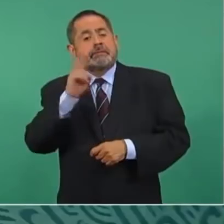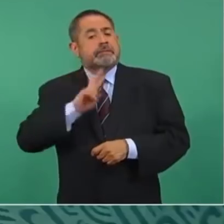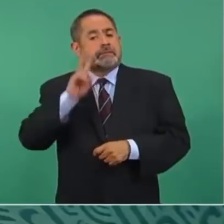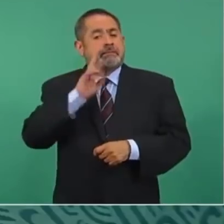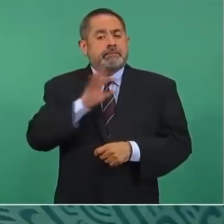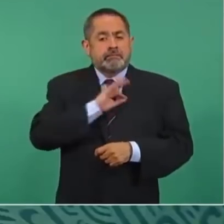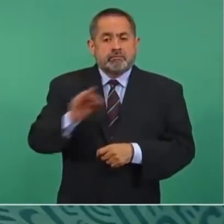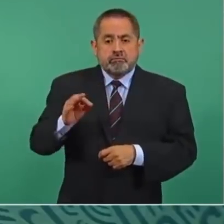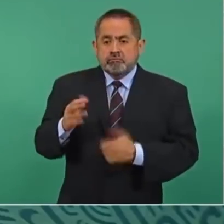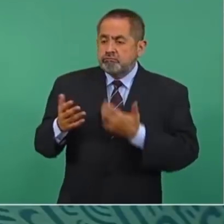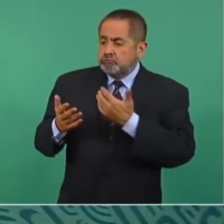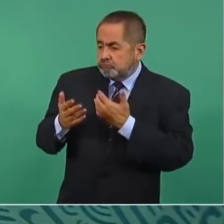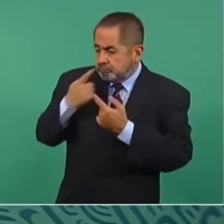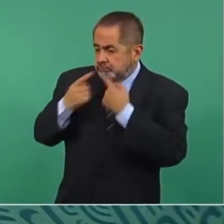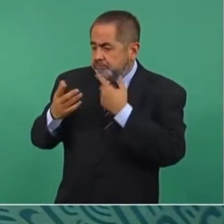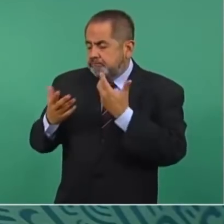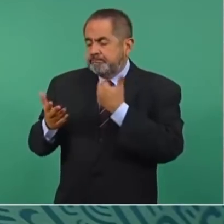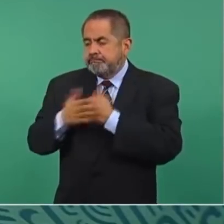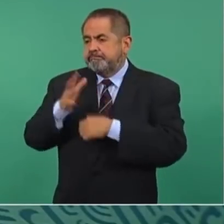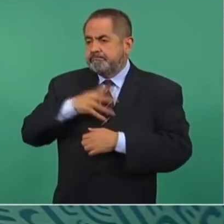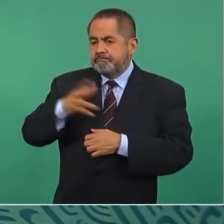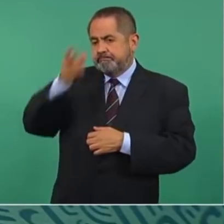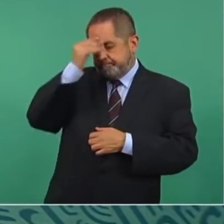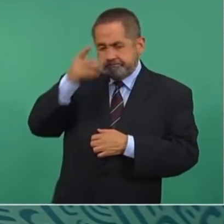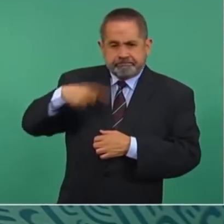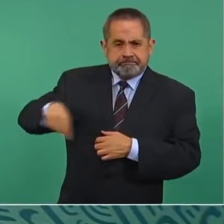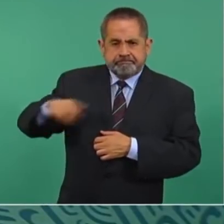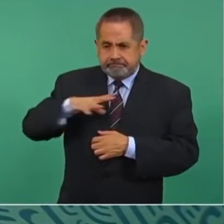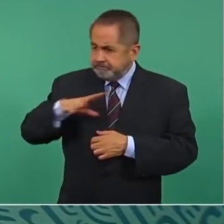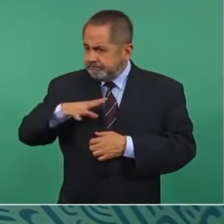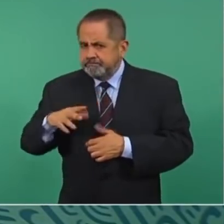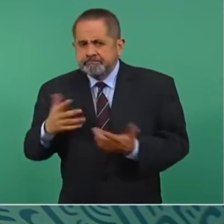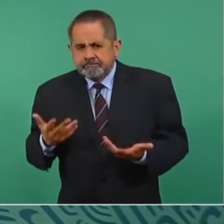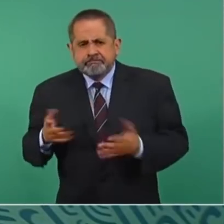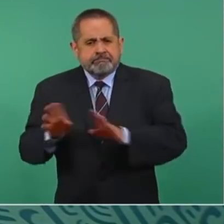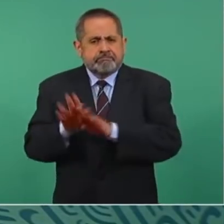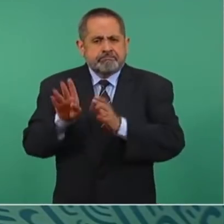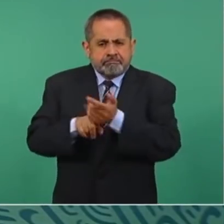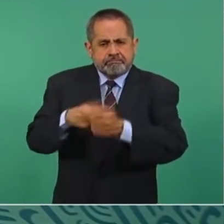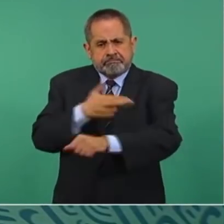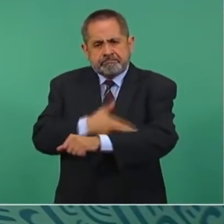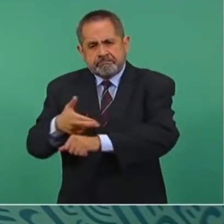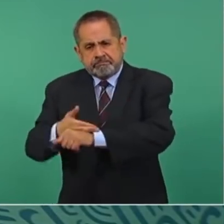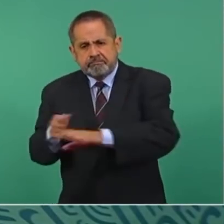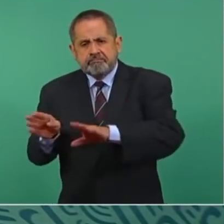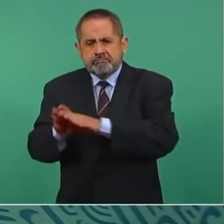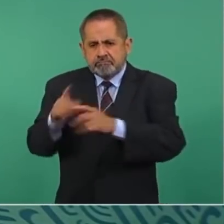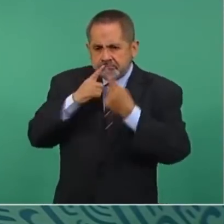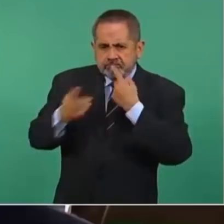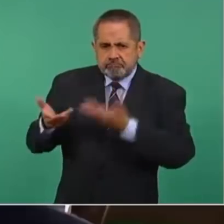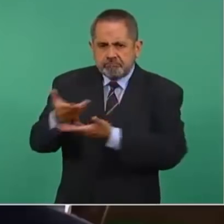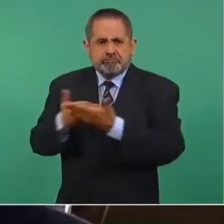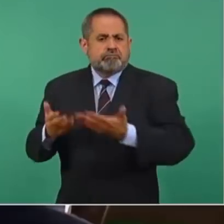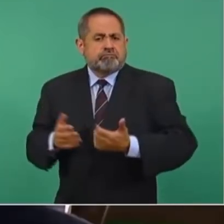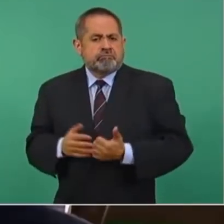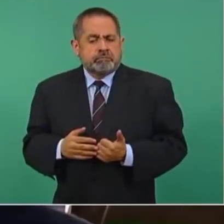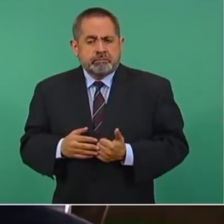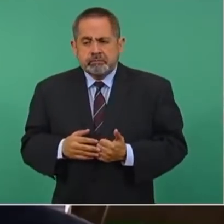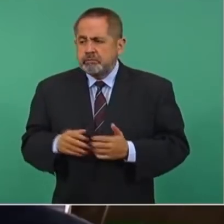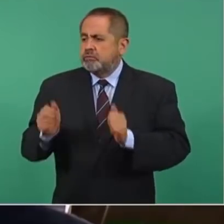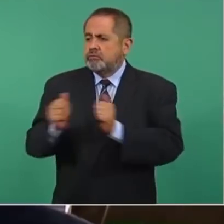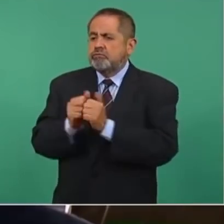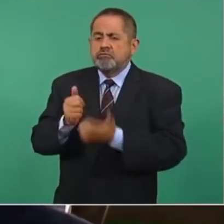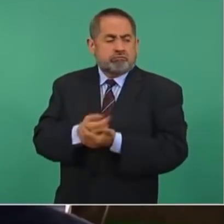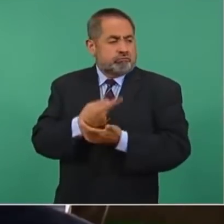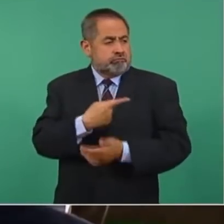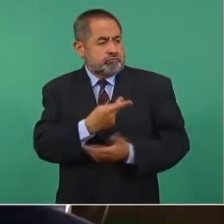las observaciones y lecciones de los programas existentes y por implementarse en Centroamérica, compartir las mejores